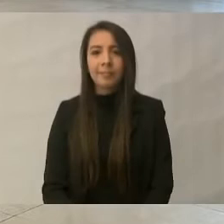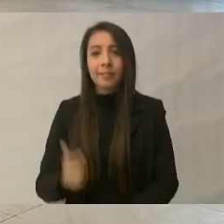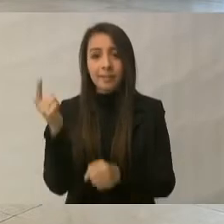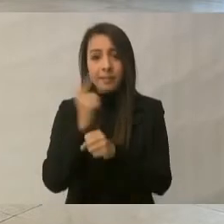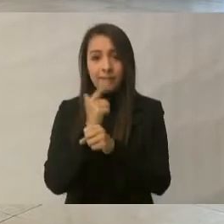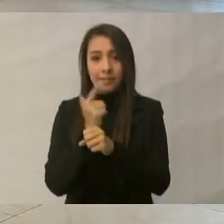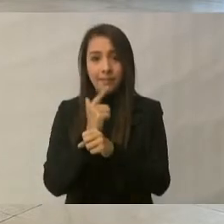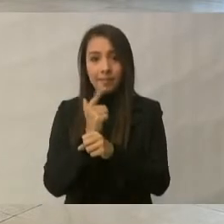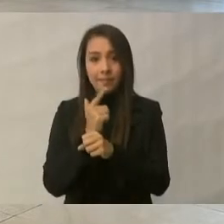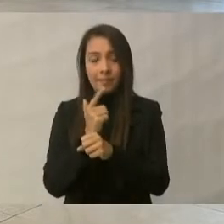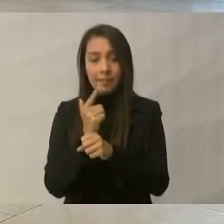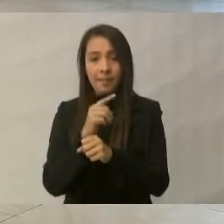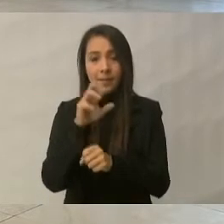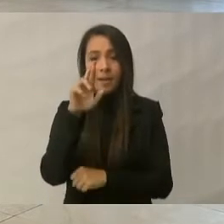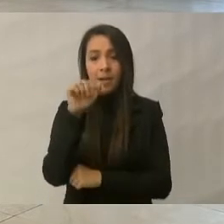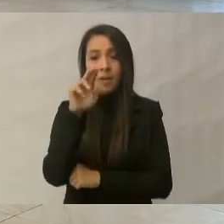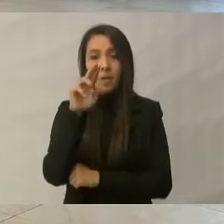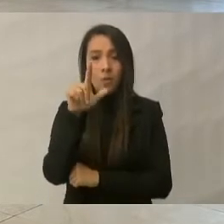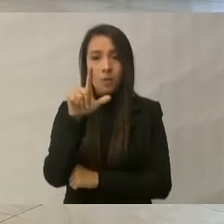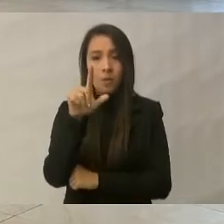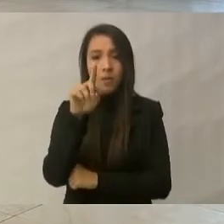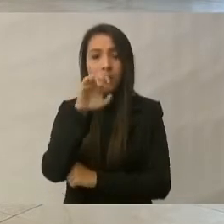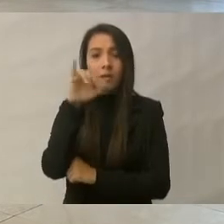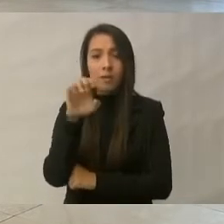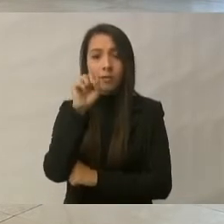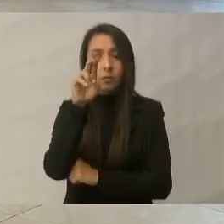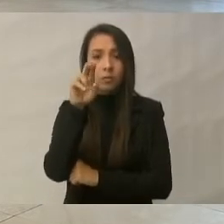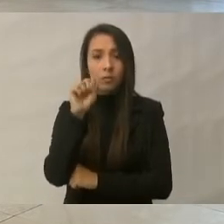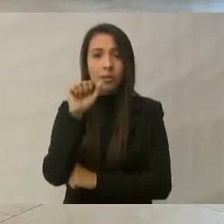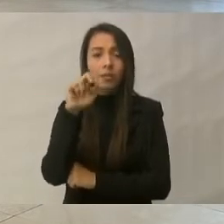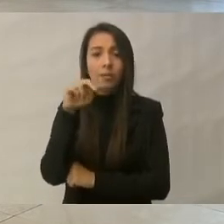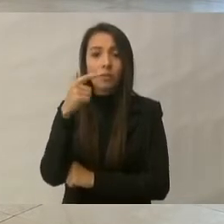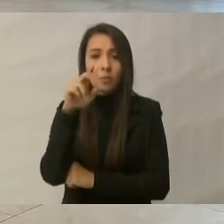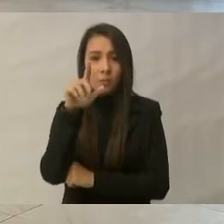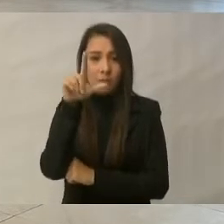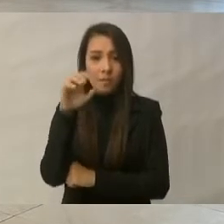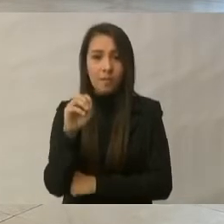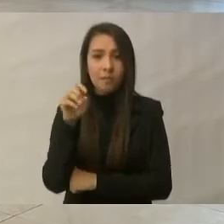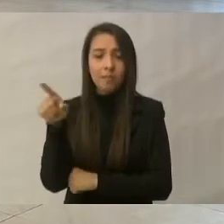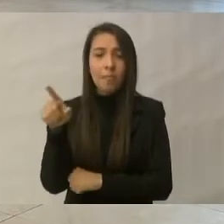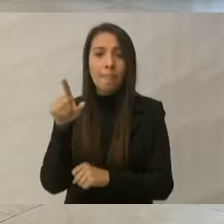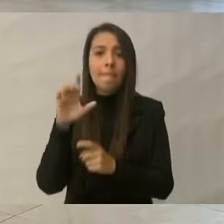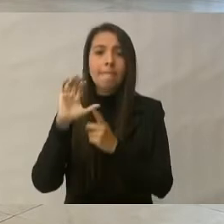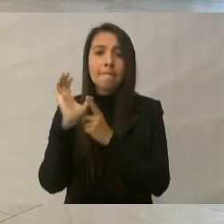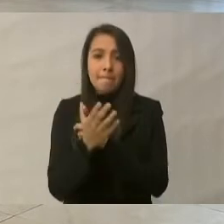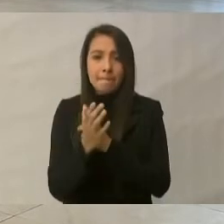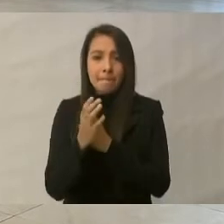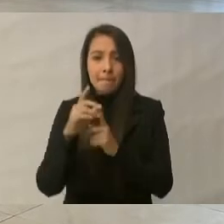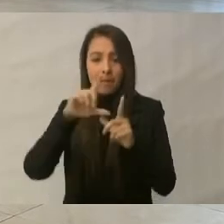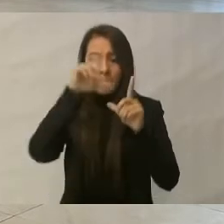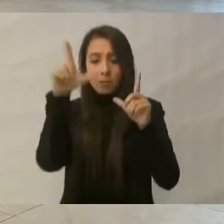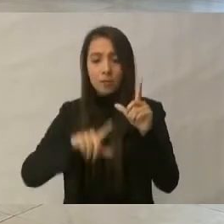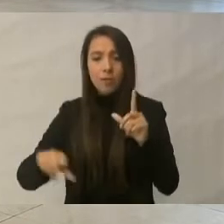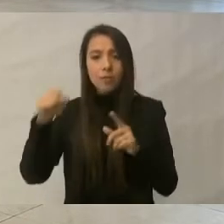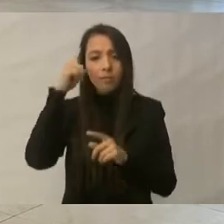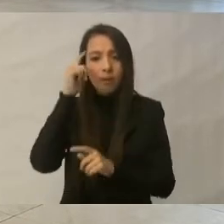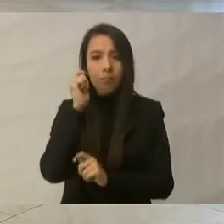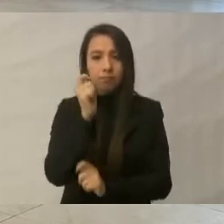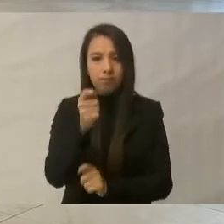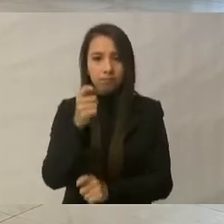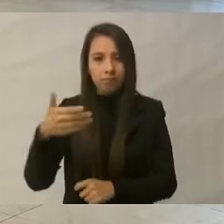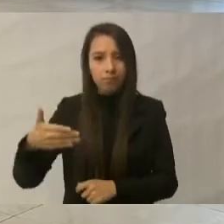Licenciado Raúl de Jesús Elénez Angulo, comisionado nacional de Agricultura y de Pesca.